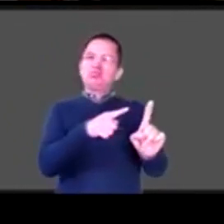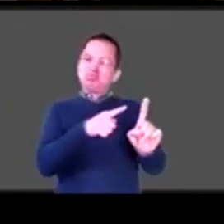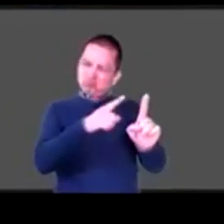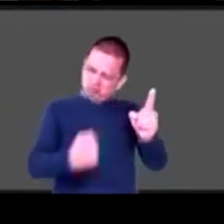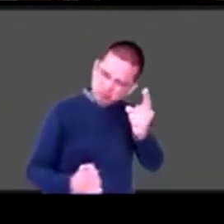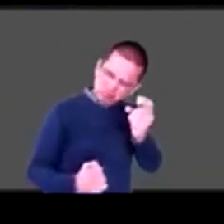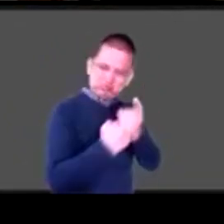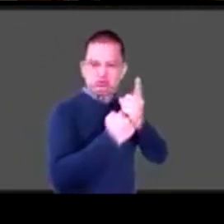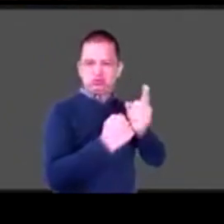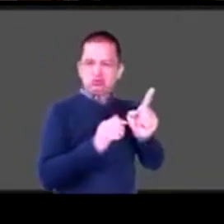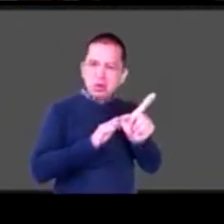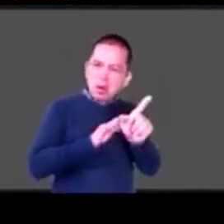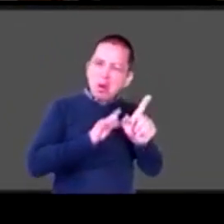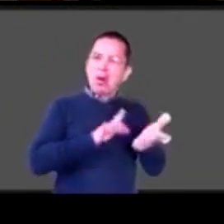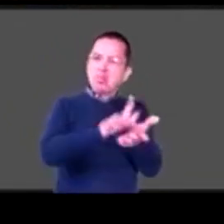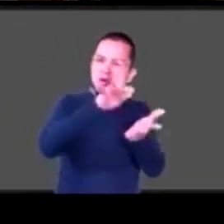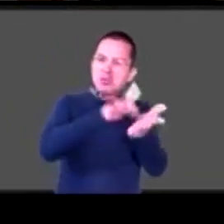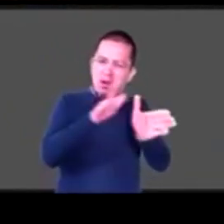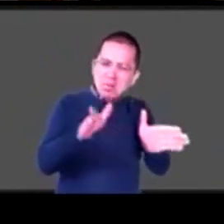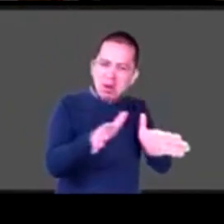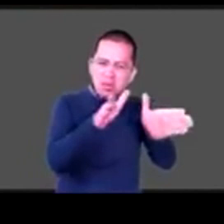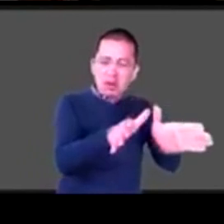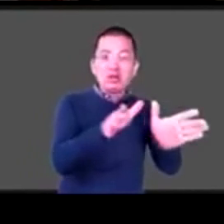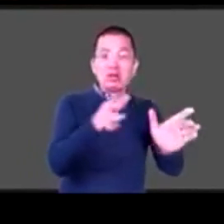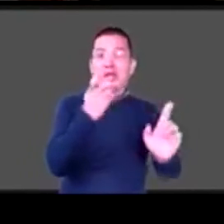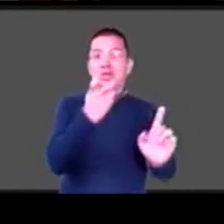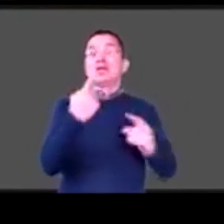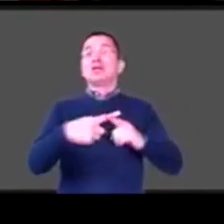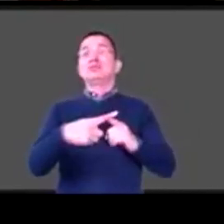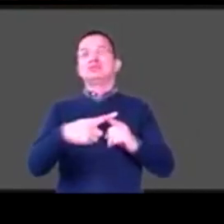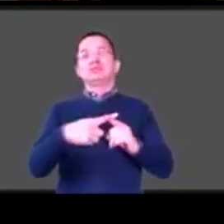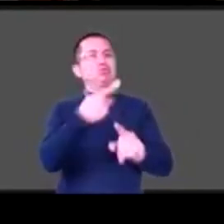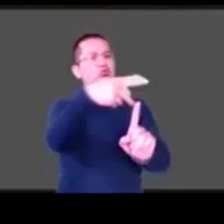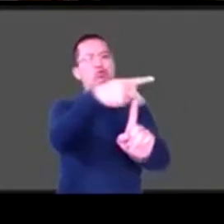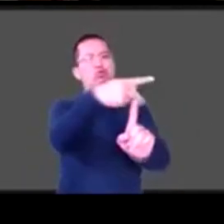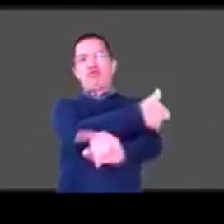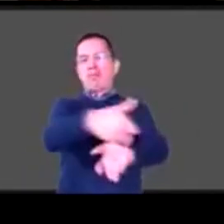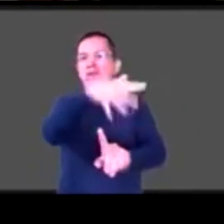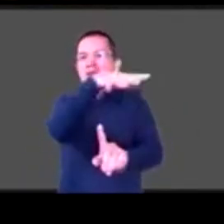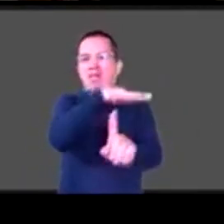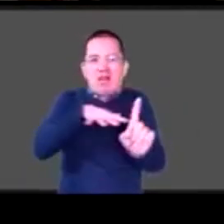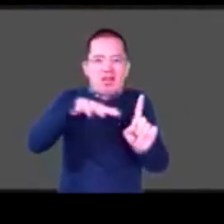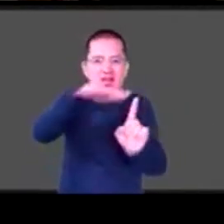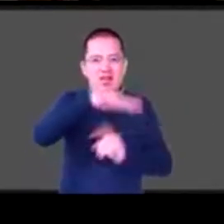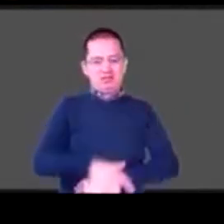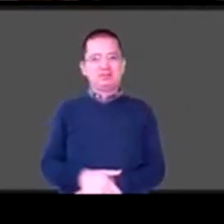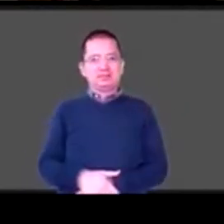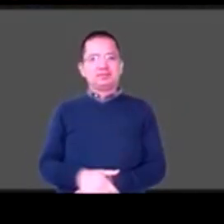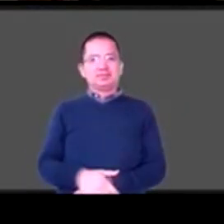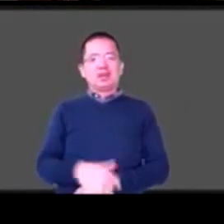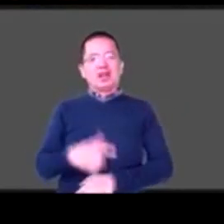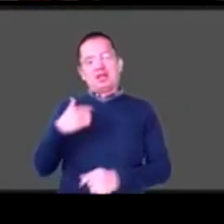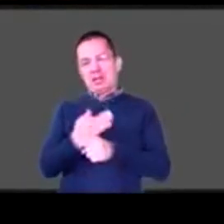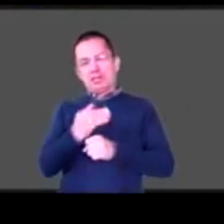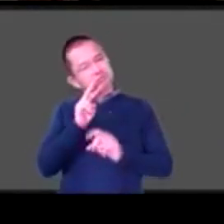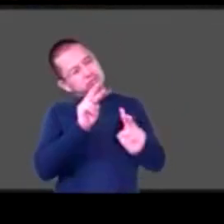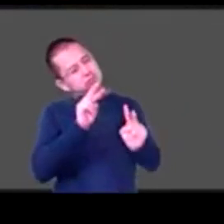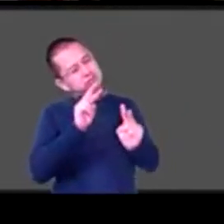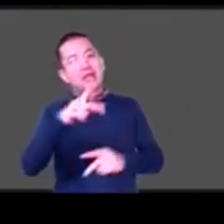las familias. Y cuando escuchaba a Katia, y seguramente a Bárbara, te pasa igual, yo lo compruebo. O sea, a mí me